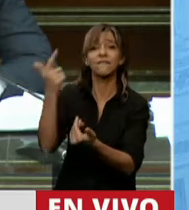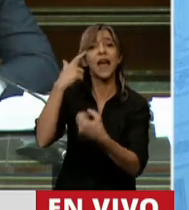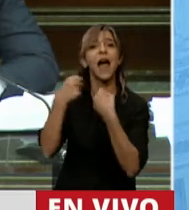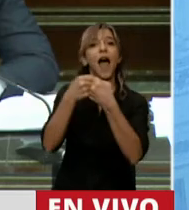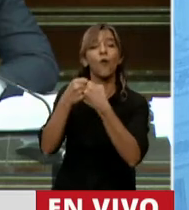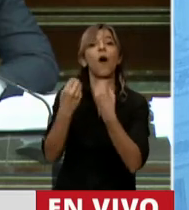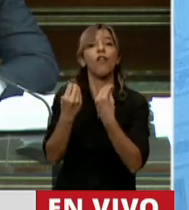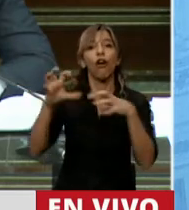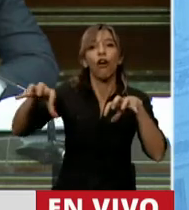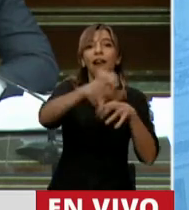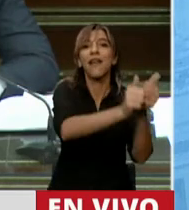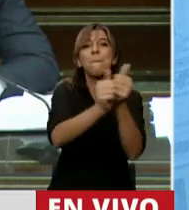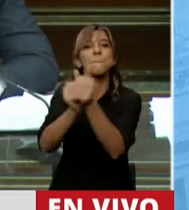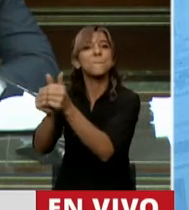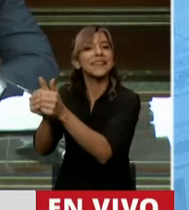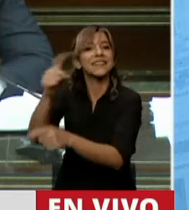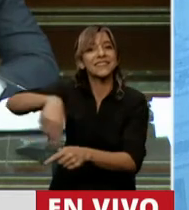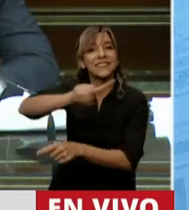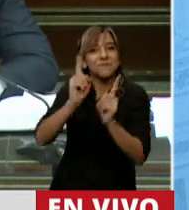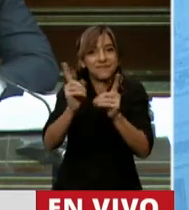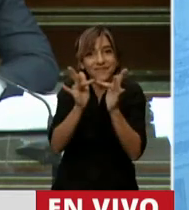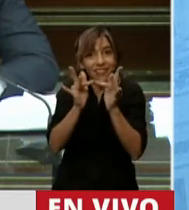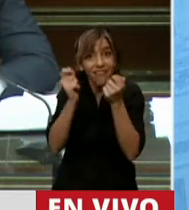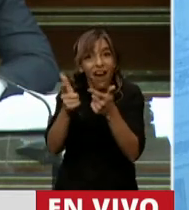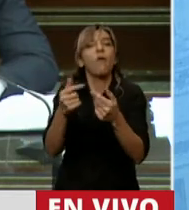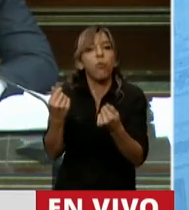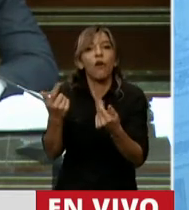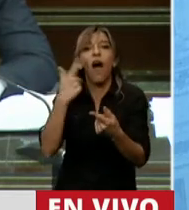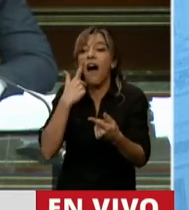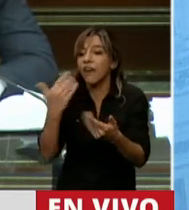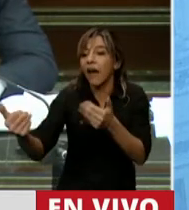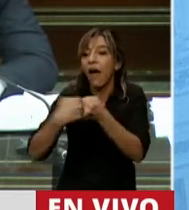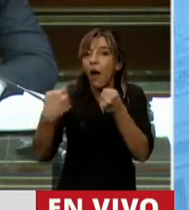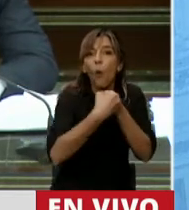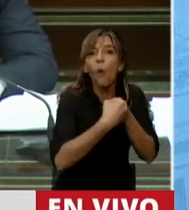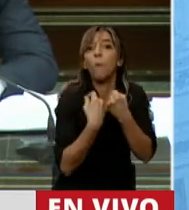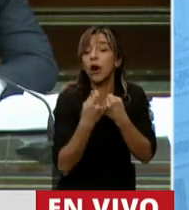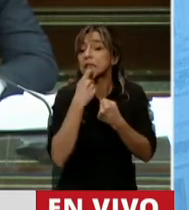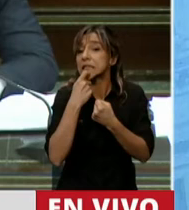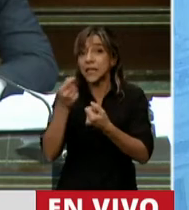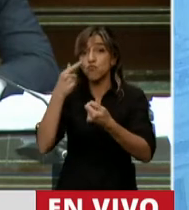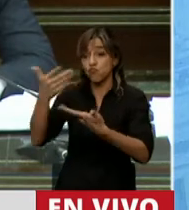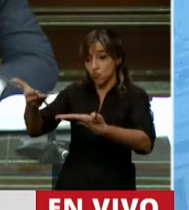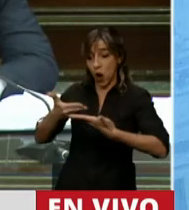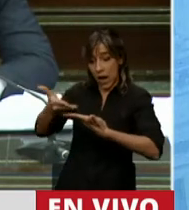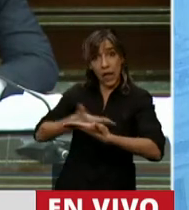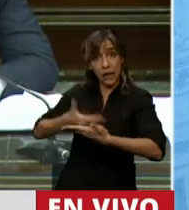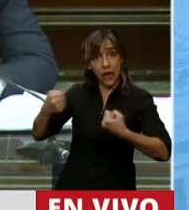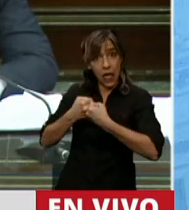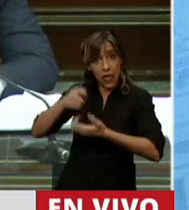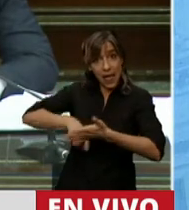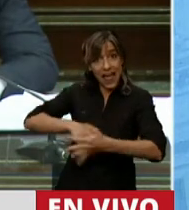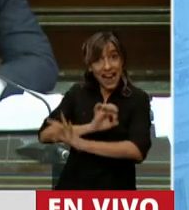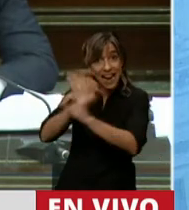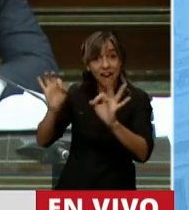hacen con las telecomunicaciones. Porque si no se muestran esos acuerdos, estos señores no tienen... Perdón, estos señores somos los